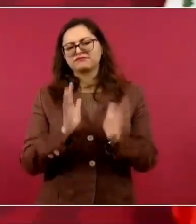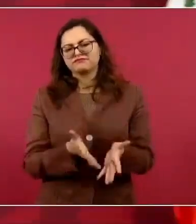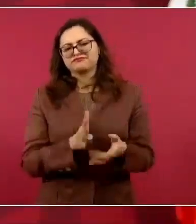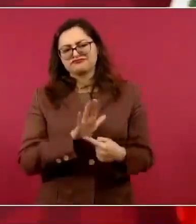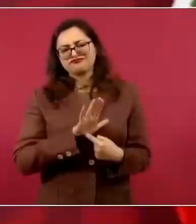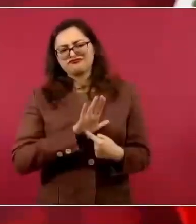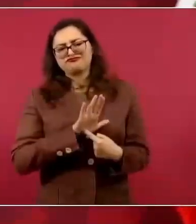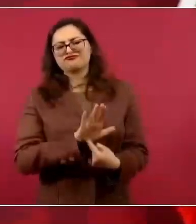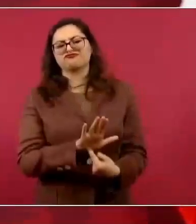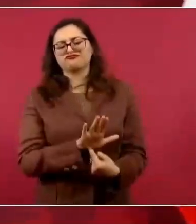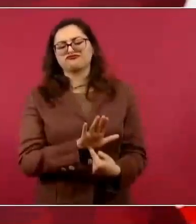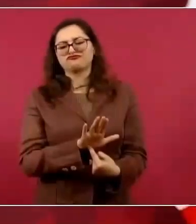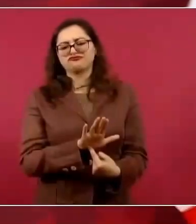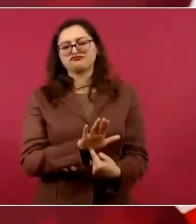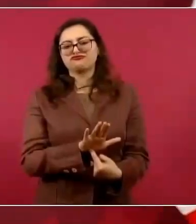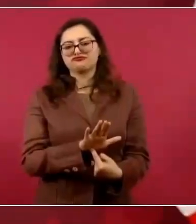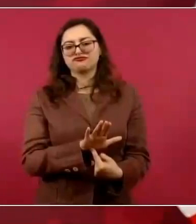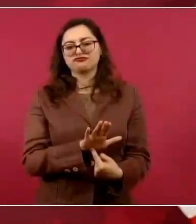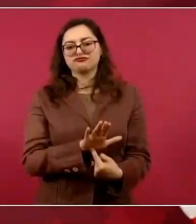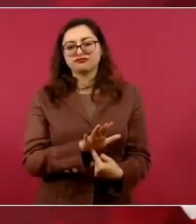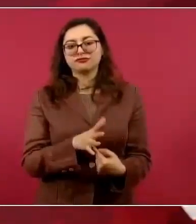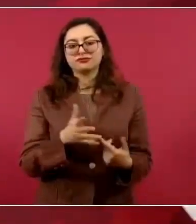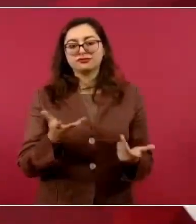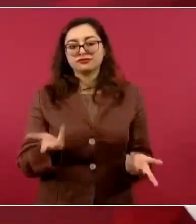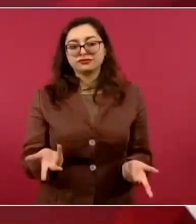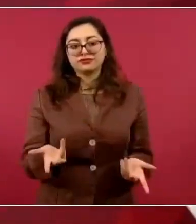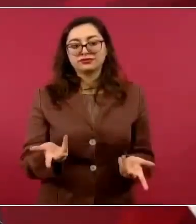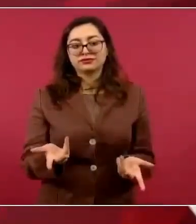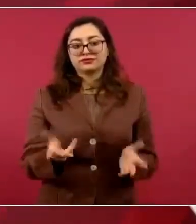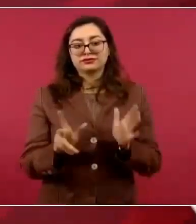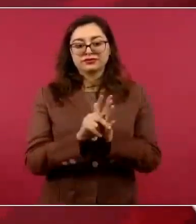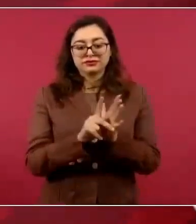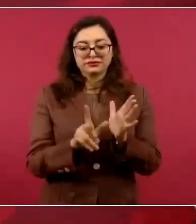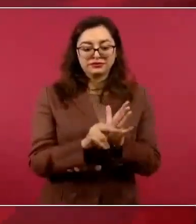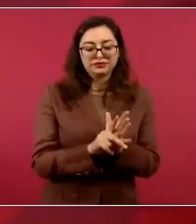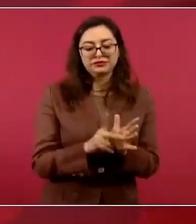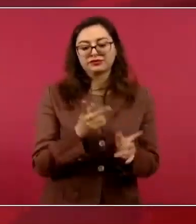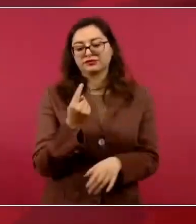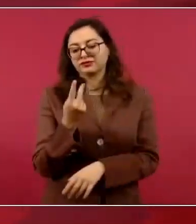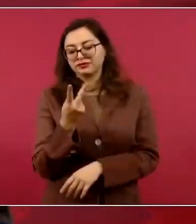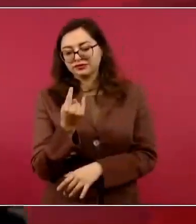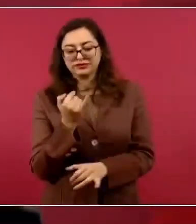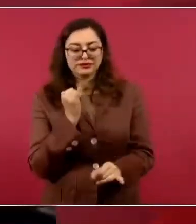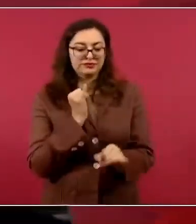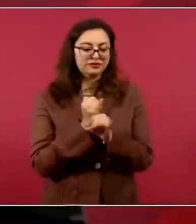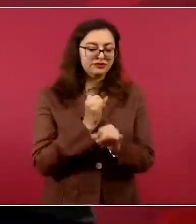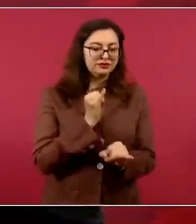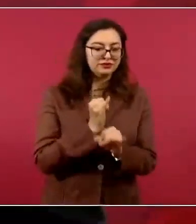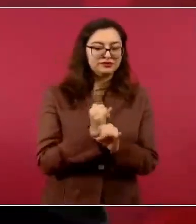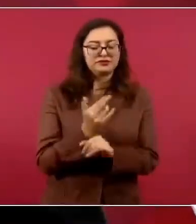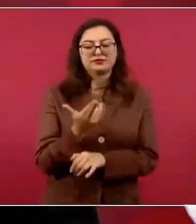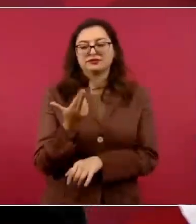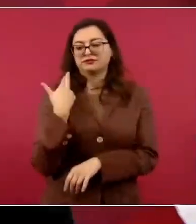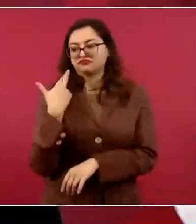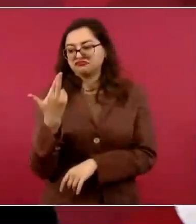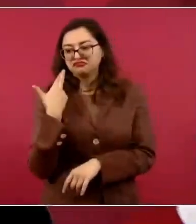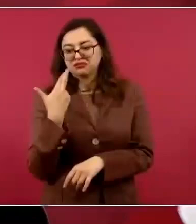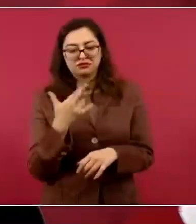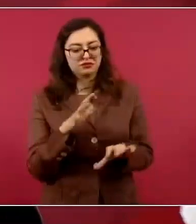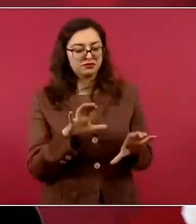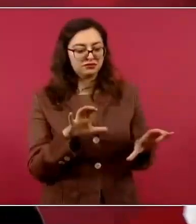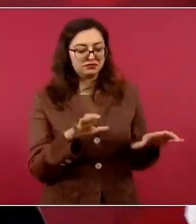la prensa y los medios y los grupos de poder